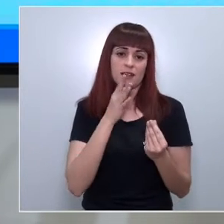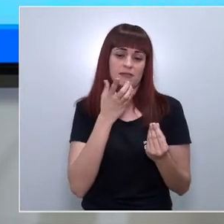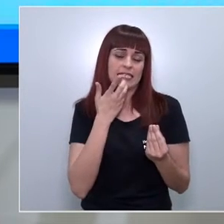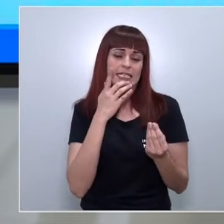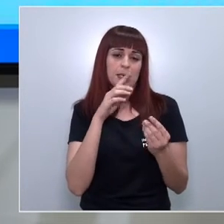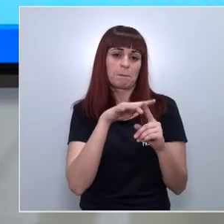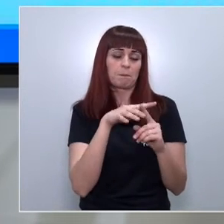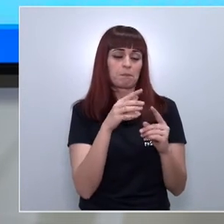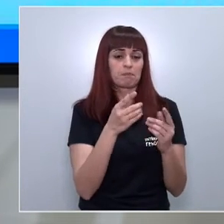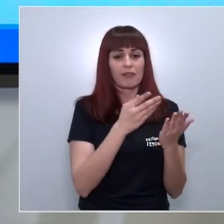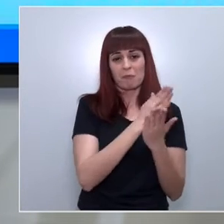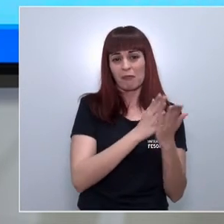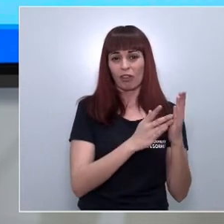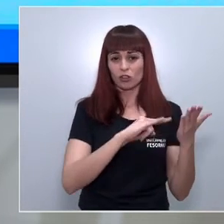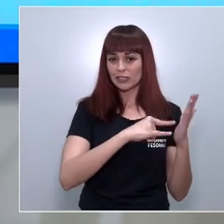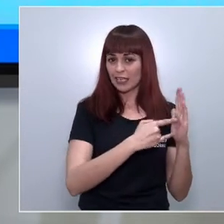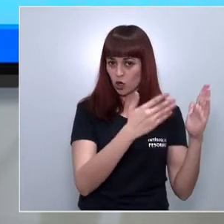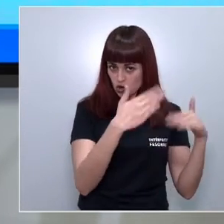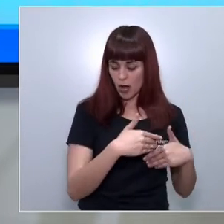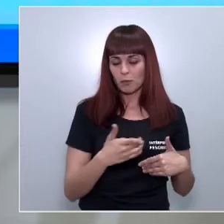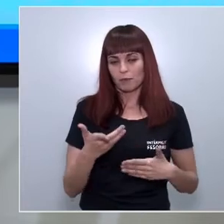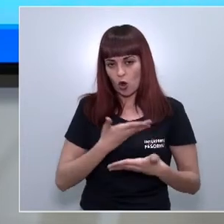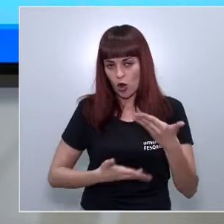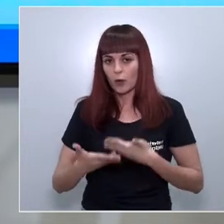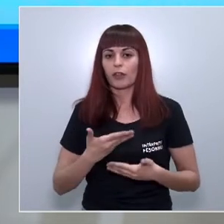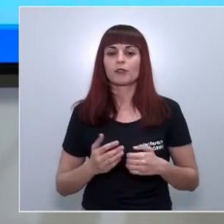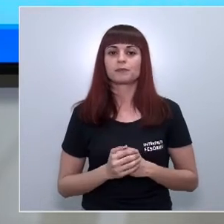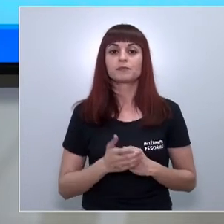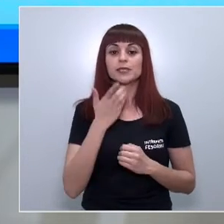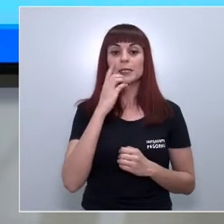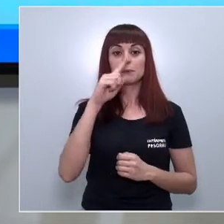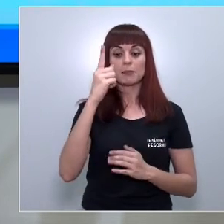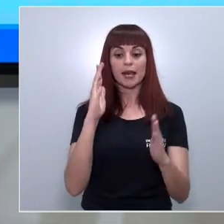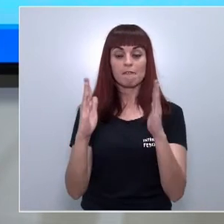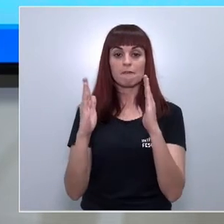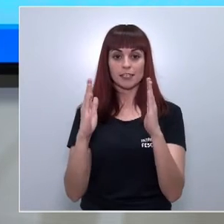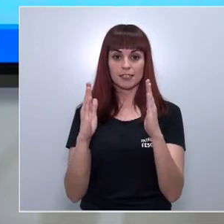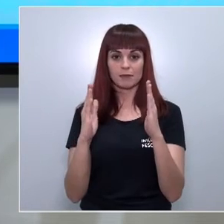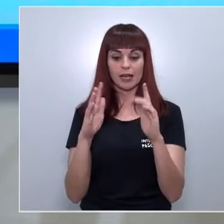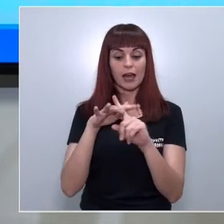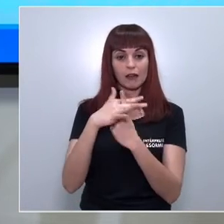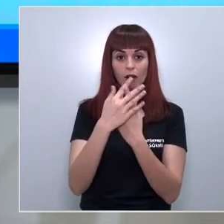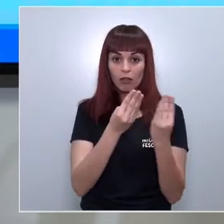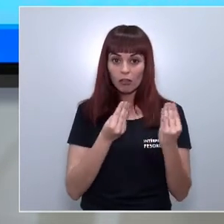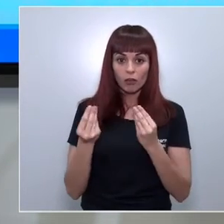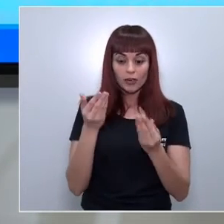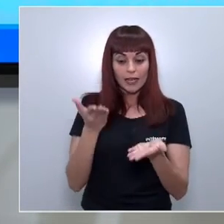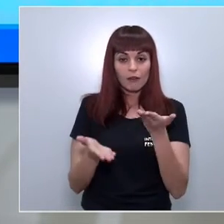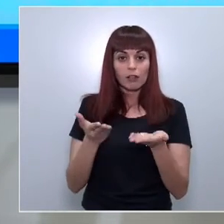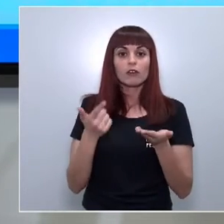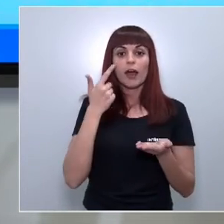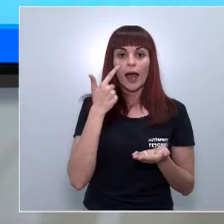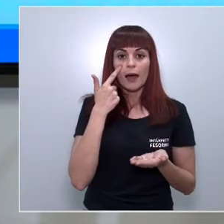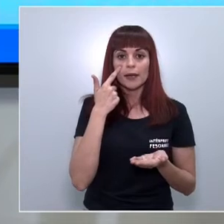técnicos. Otro de los avances que incluye este decreto ley es que en la primera fase de la evaluación ambiental se determinará la